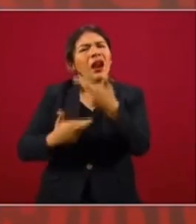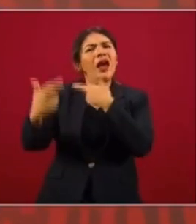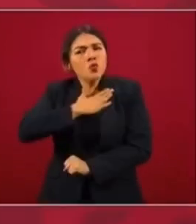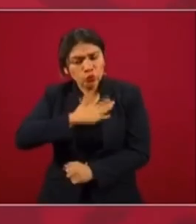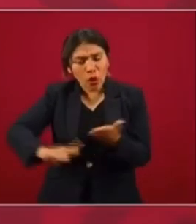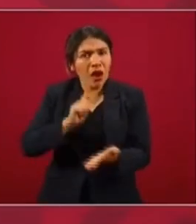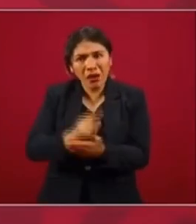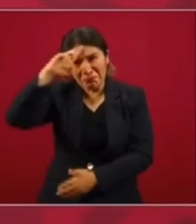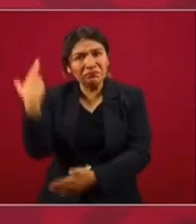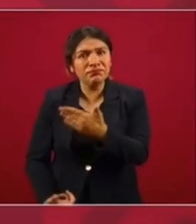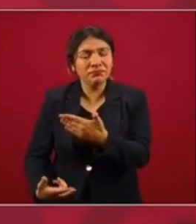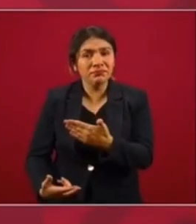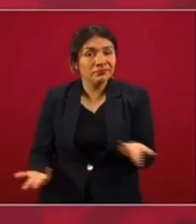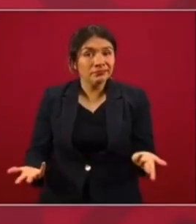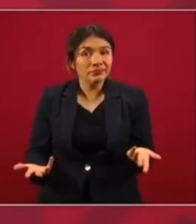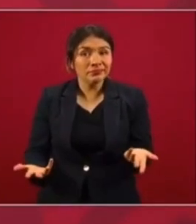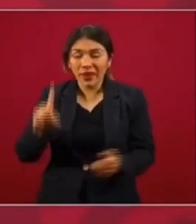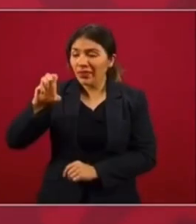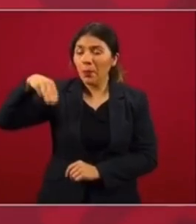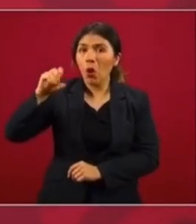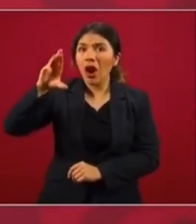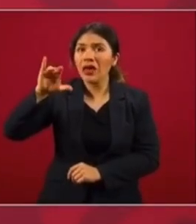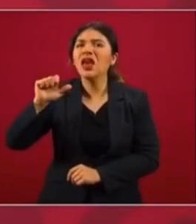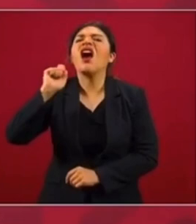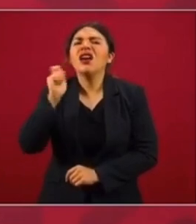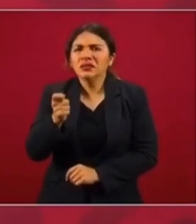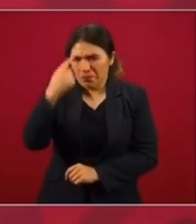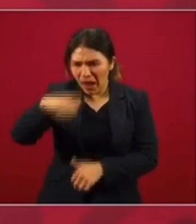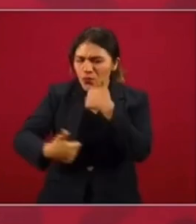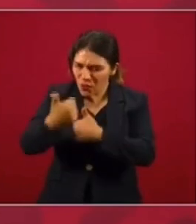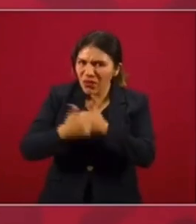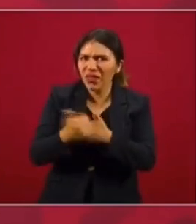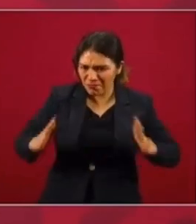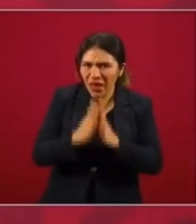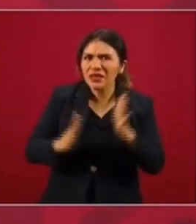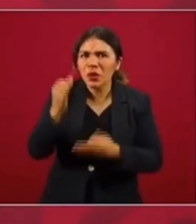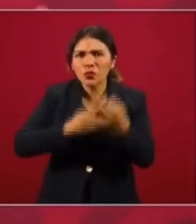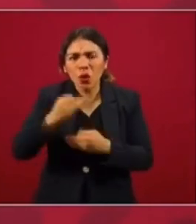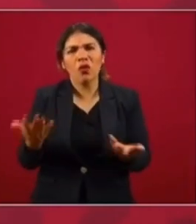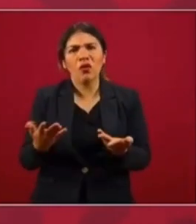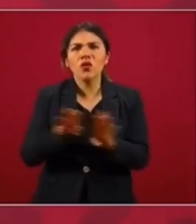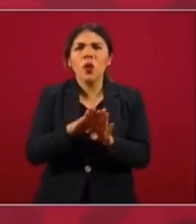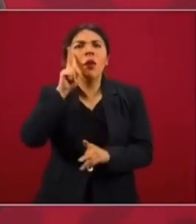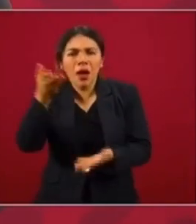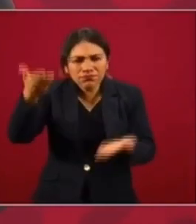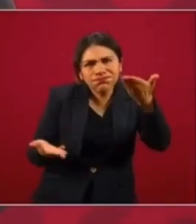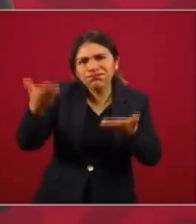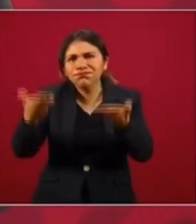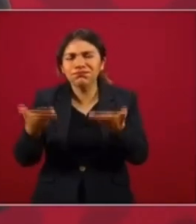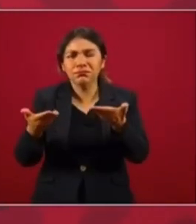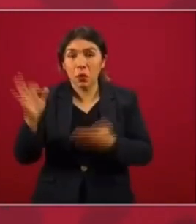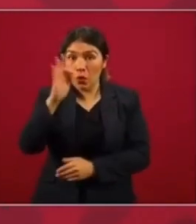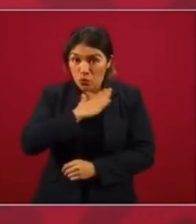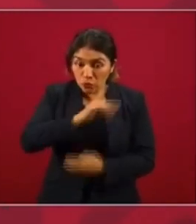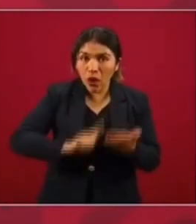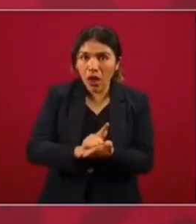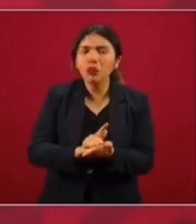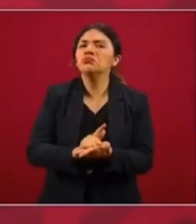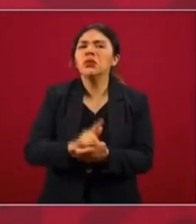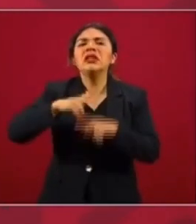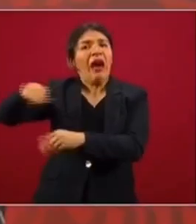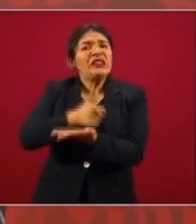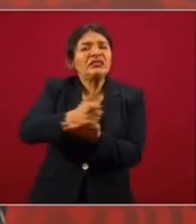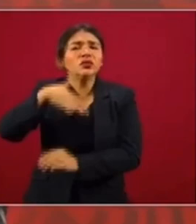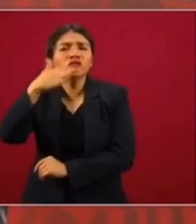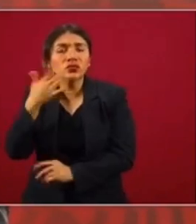antidemocracia. Porque la democracia es competencia. La democracia son contrapesos. Cuando hay democracia nadie se siente